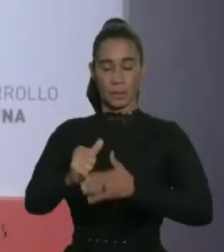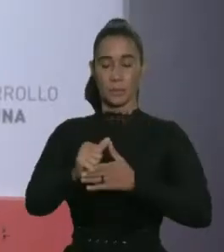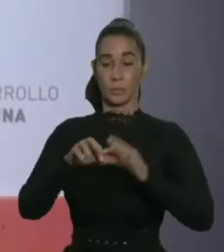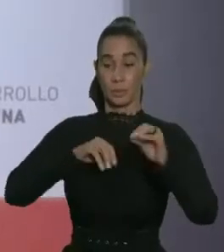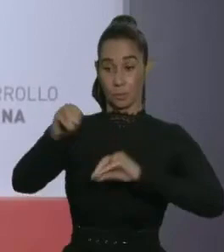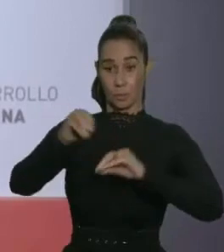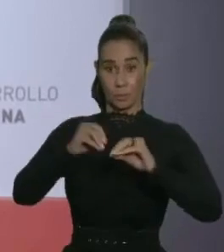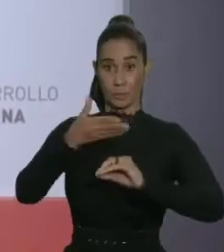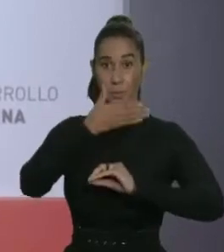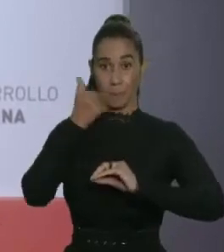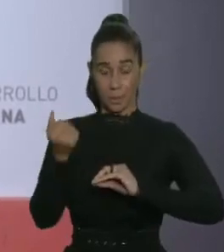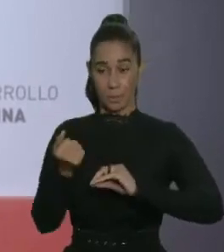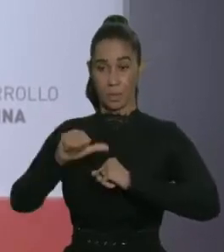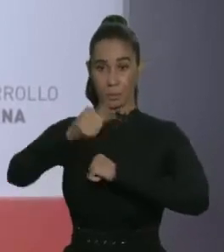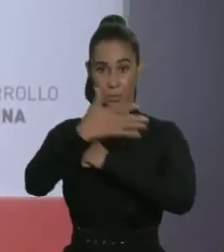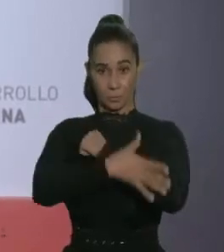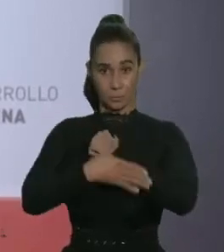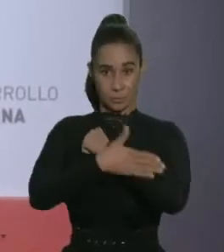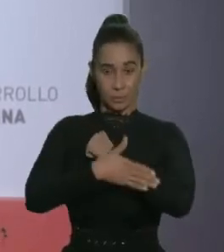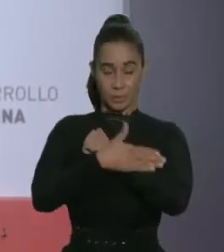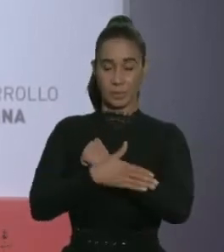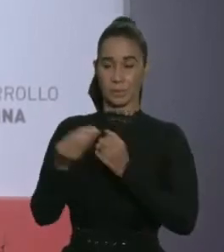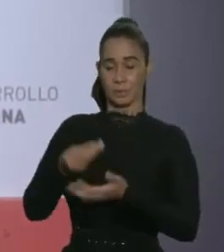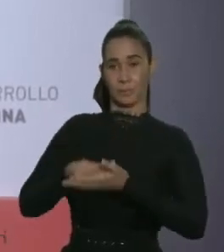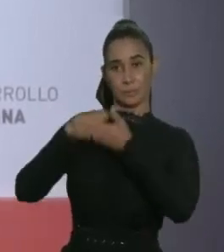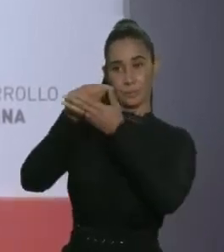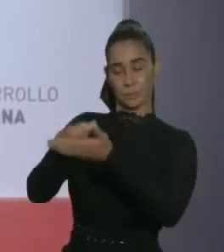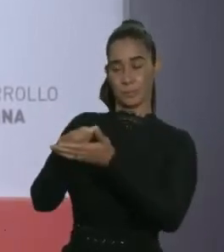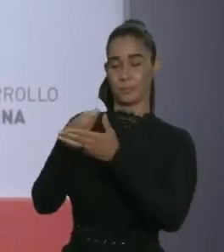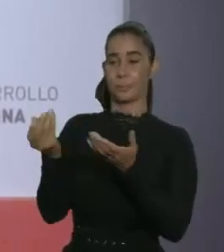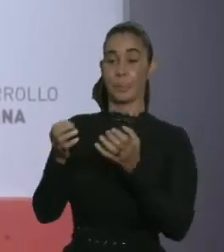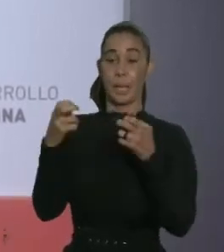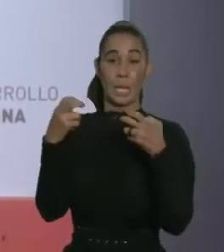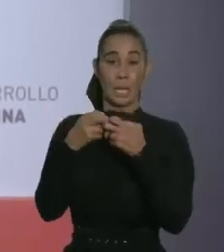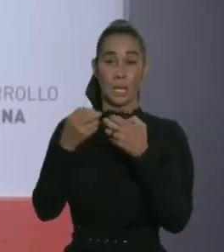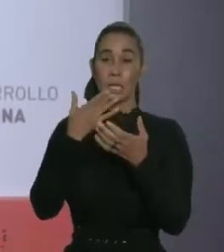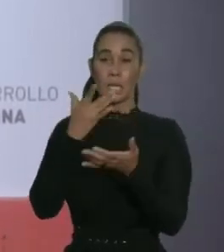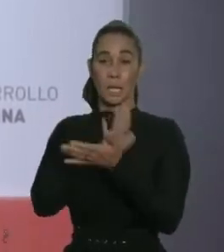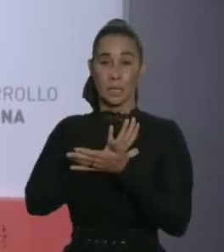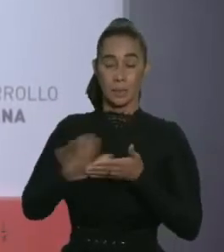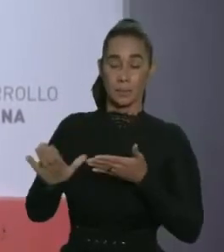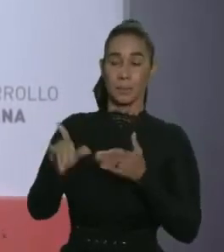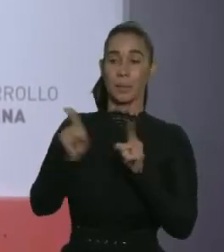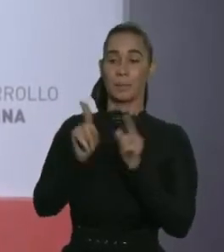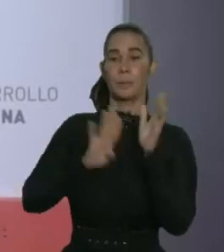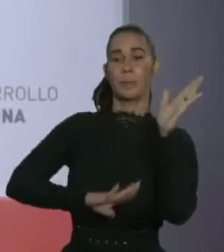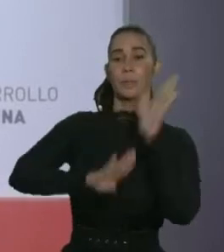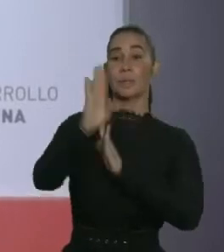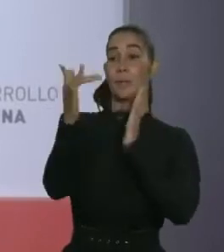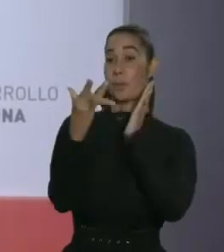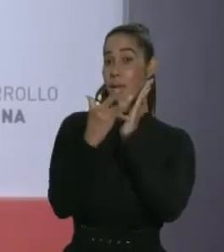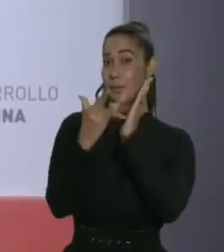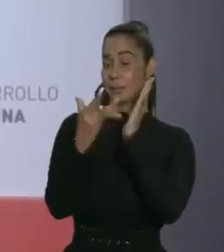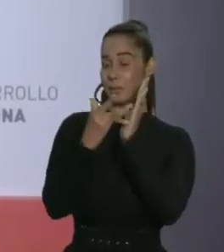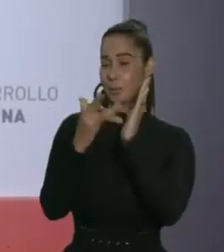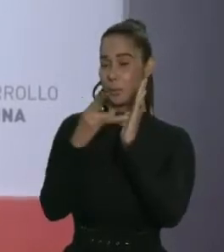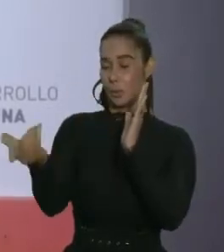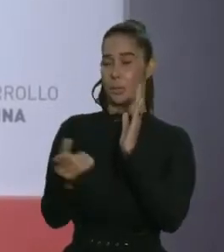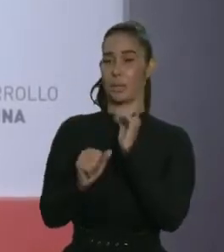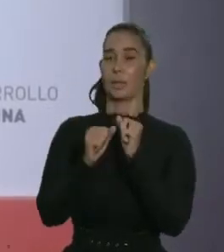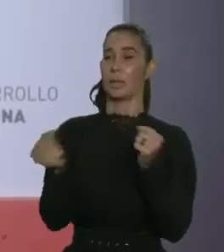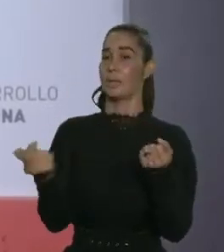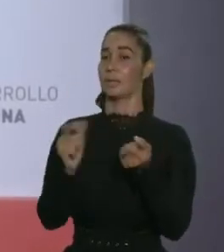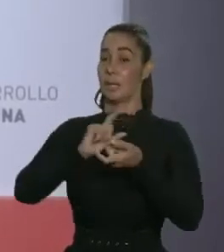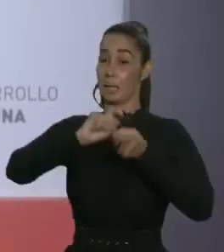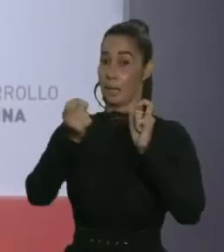comercio entre naciones, fomentar la inversión en infraestructuras y energías limpias y desarrollar las tecnologías que son el motor de